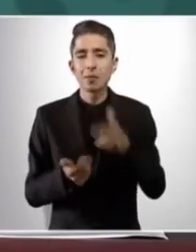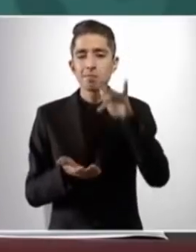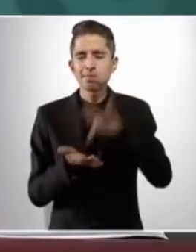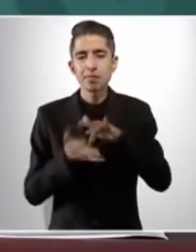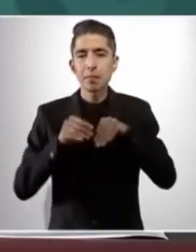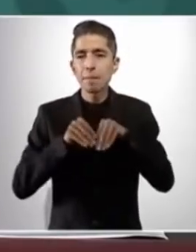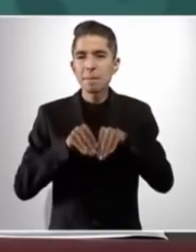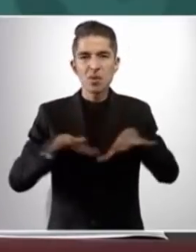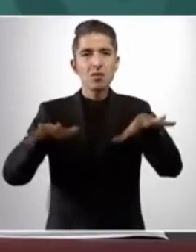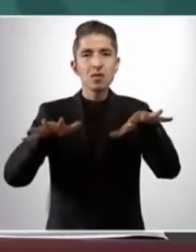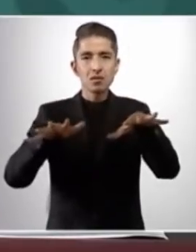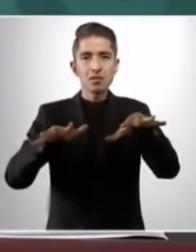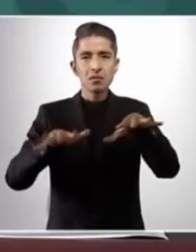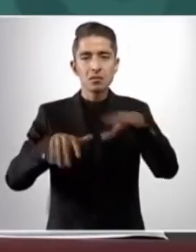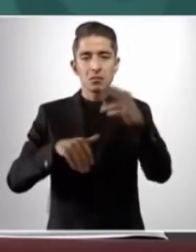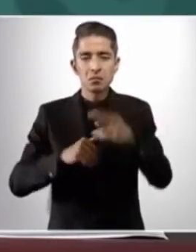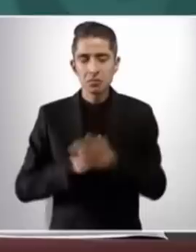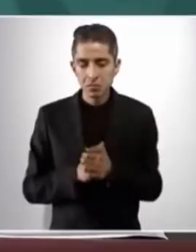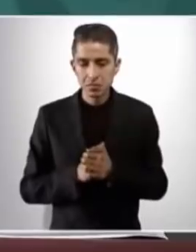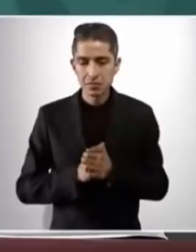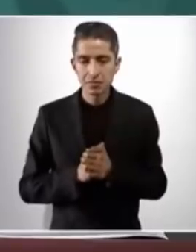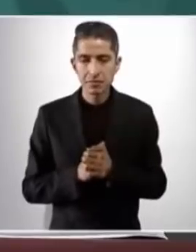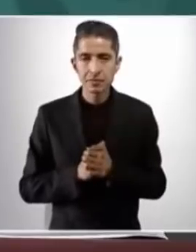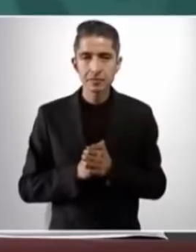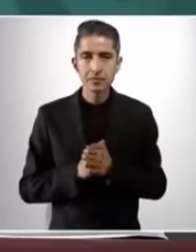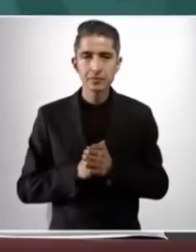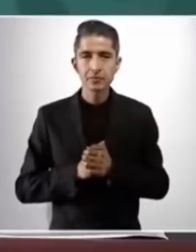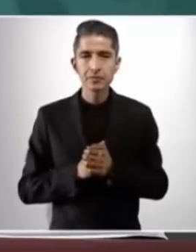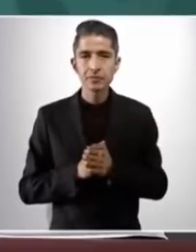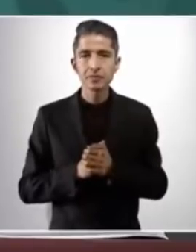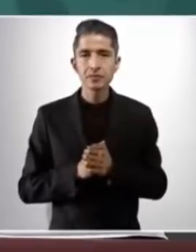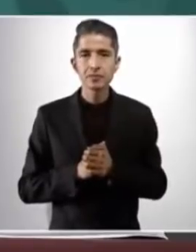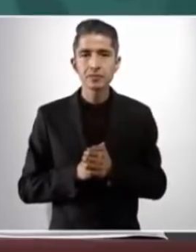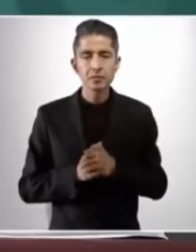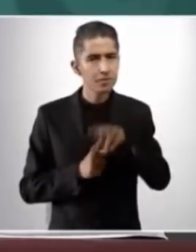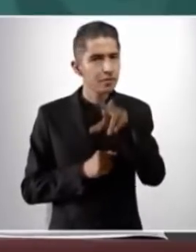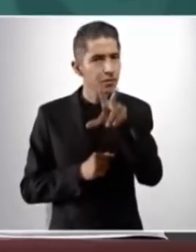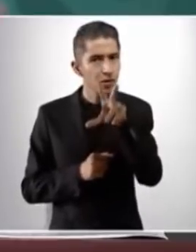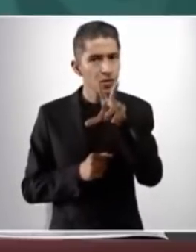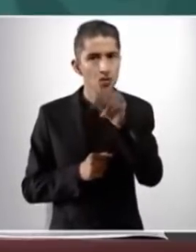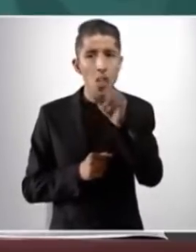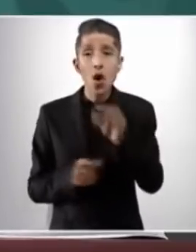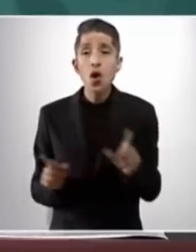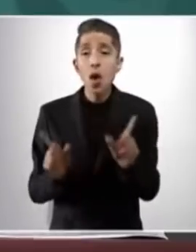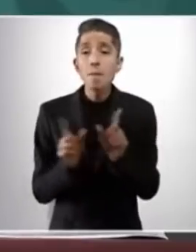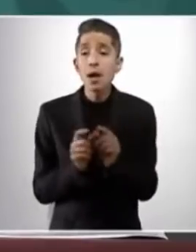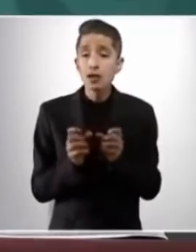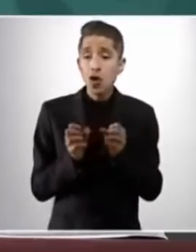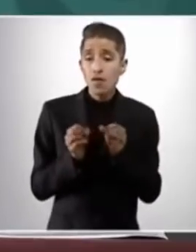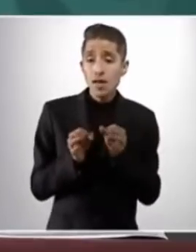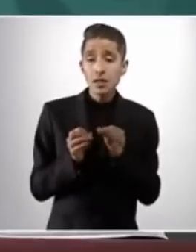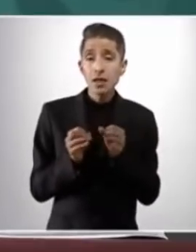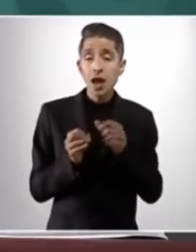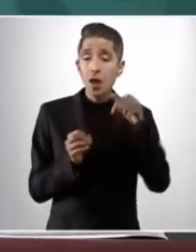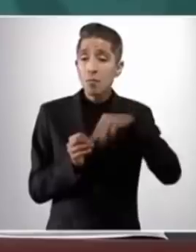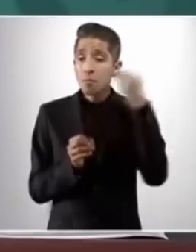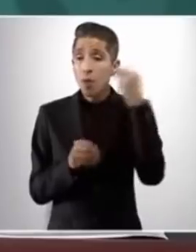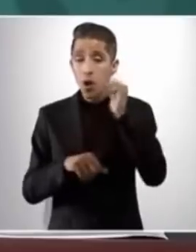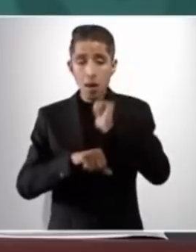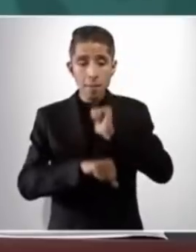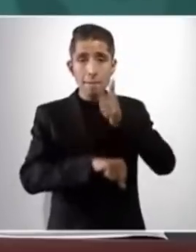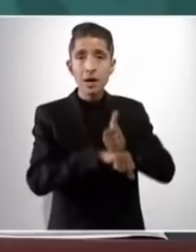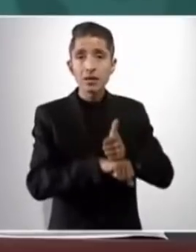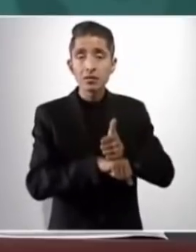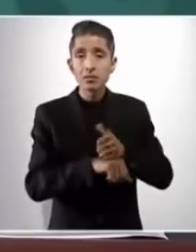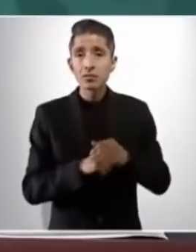no es tener una oficina en Morelia y